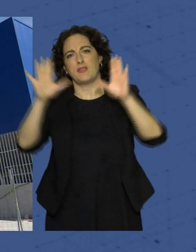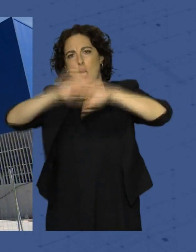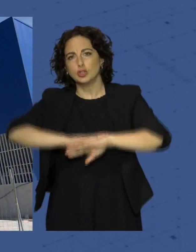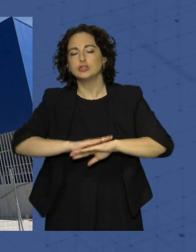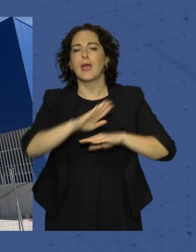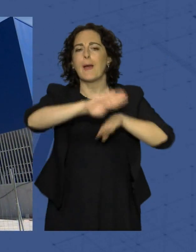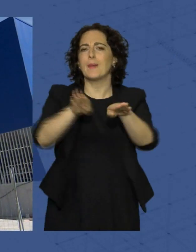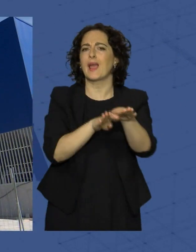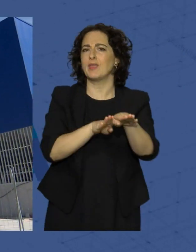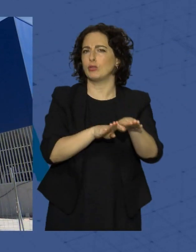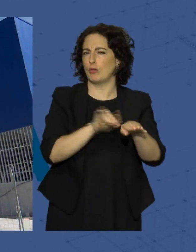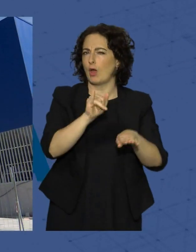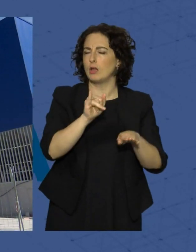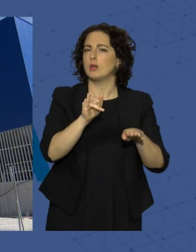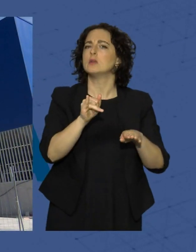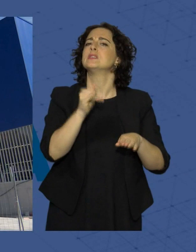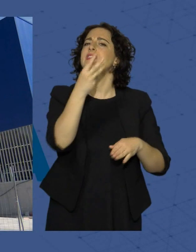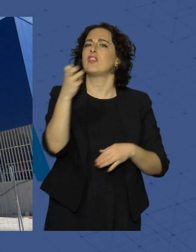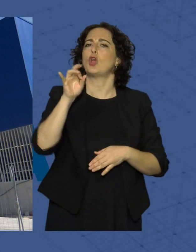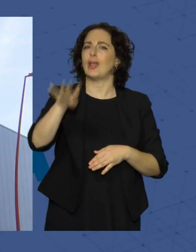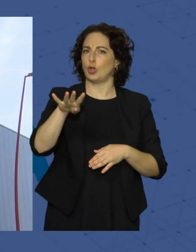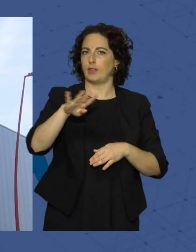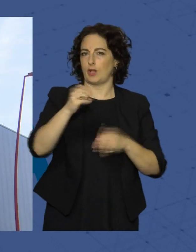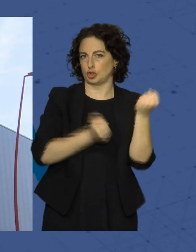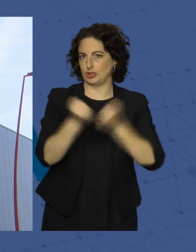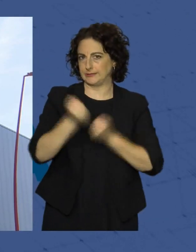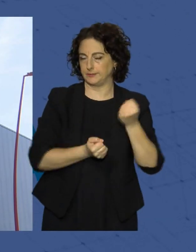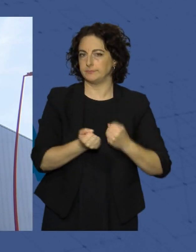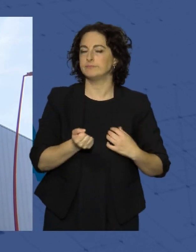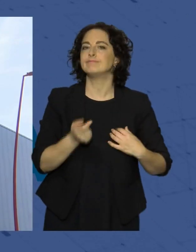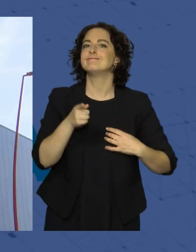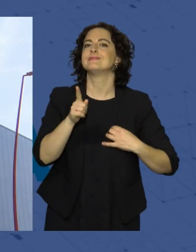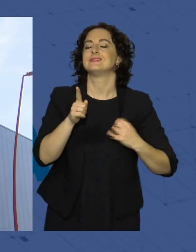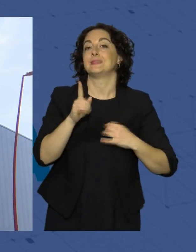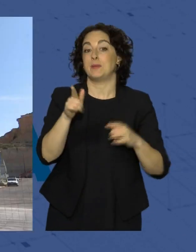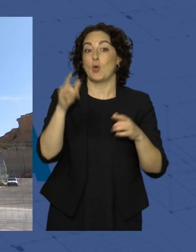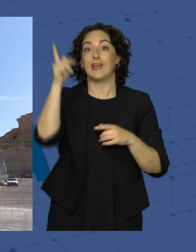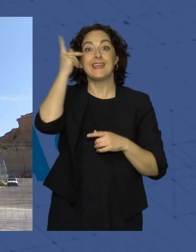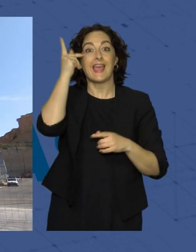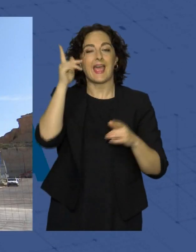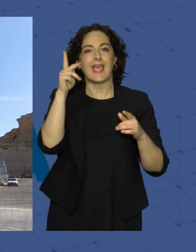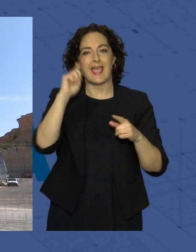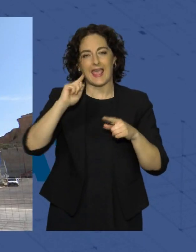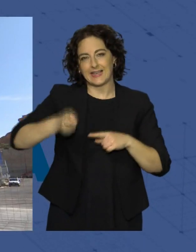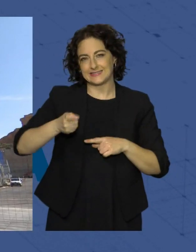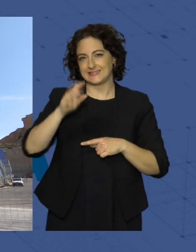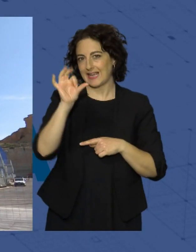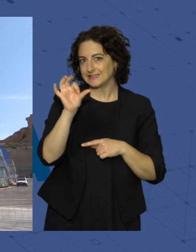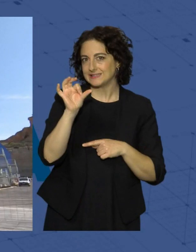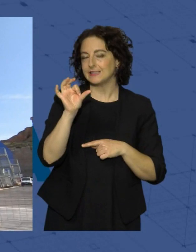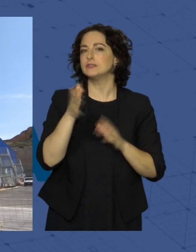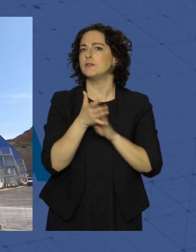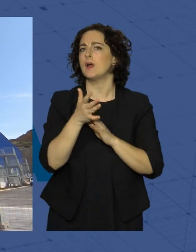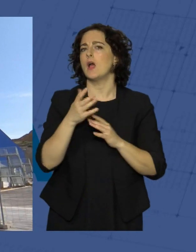un aparcamiento con capacidad para 314 vehículos. Este Ikea XS ha supuesto a la multinacional sueca una